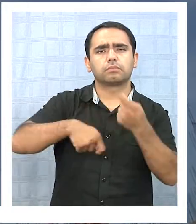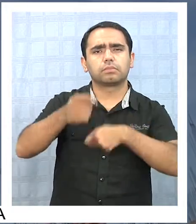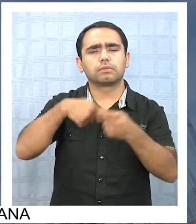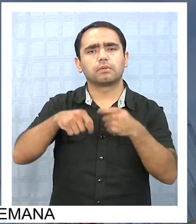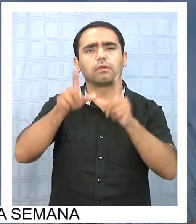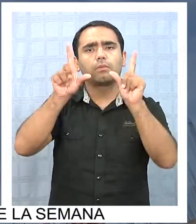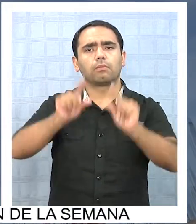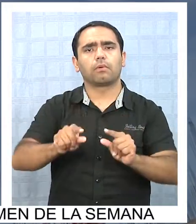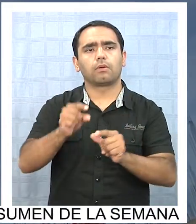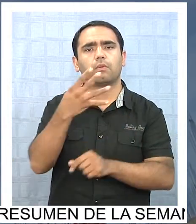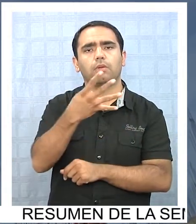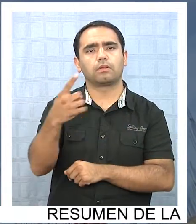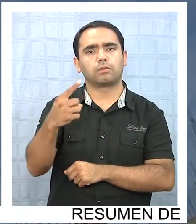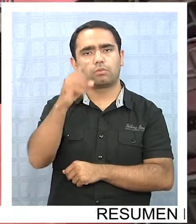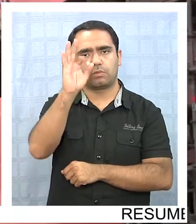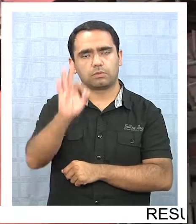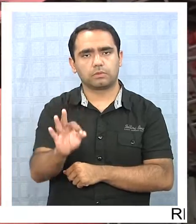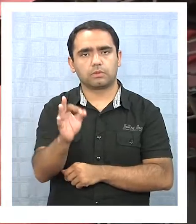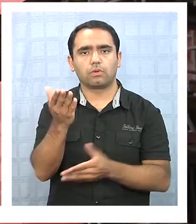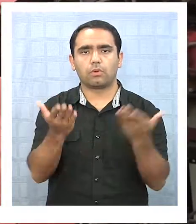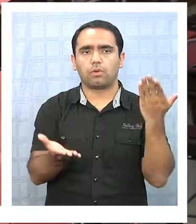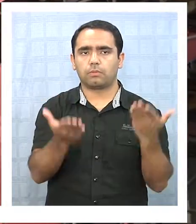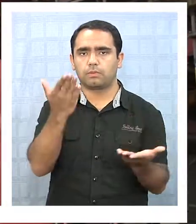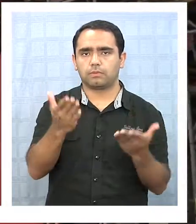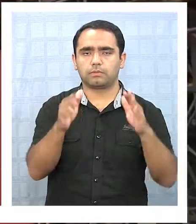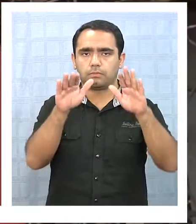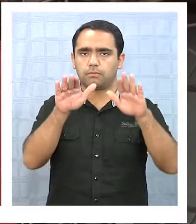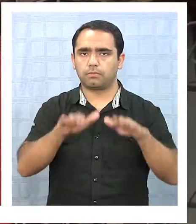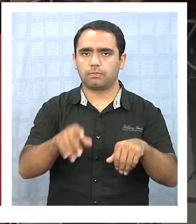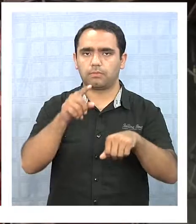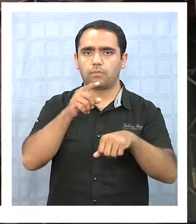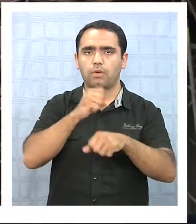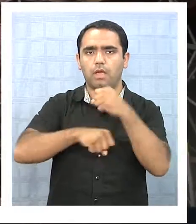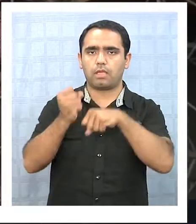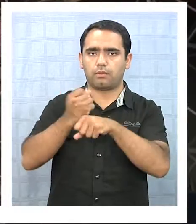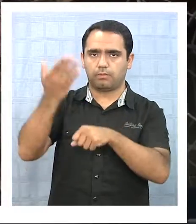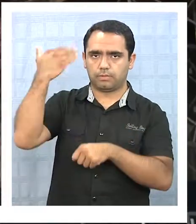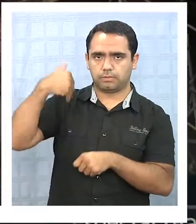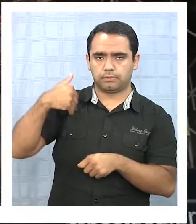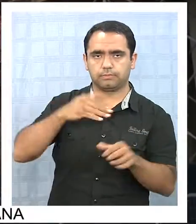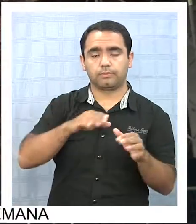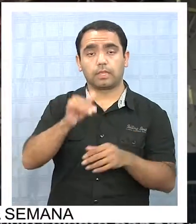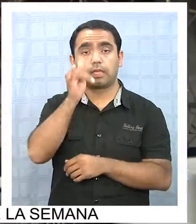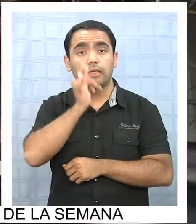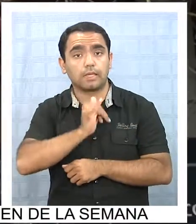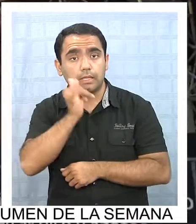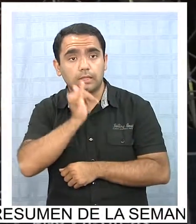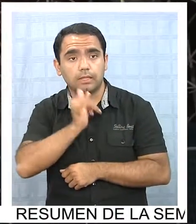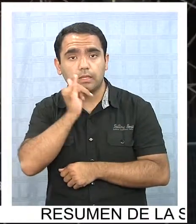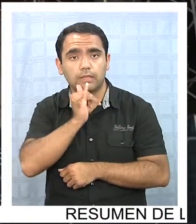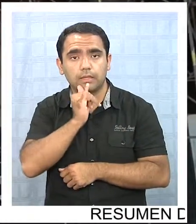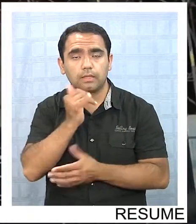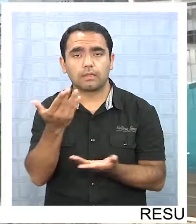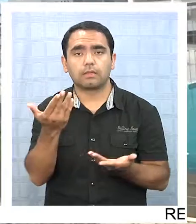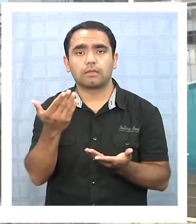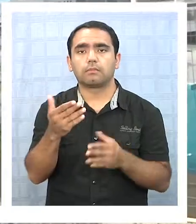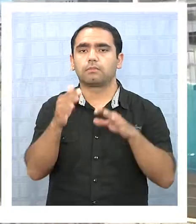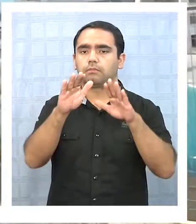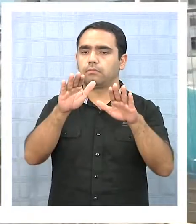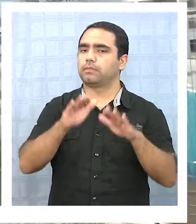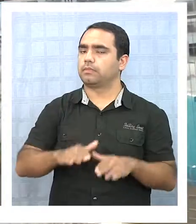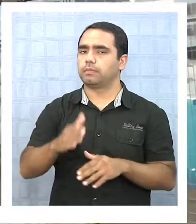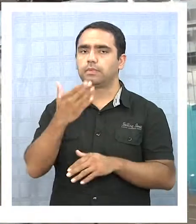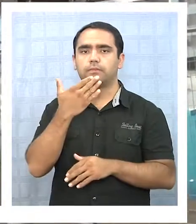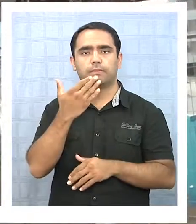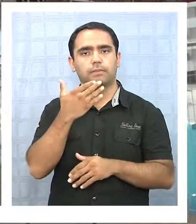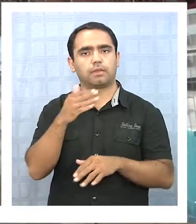tuvo un descenso del 41% en comparación al mismo periodo del año anterior. Y Quique no es ajeno a